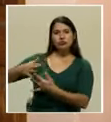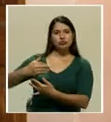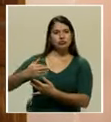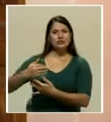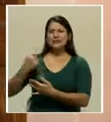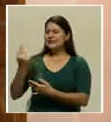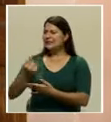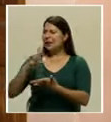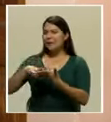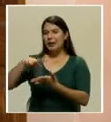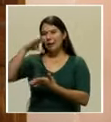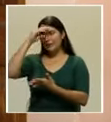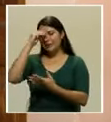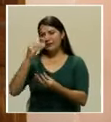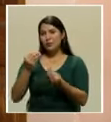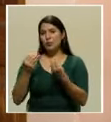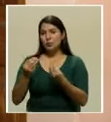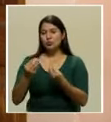enriquecimos mucho.